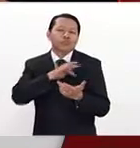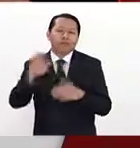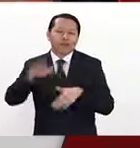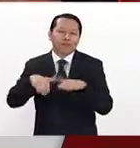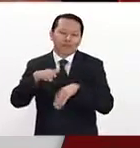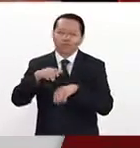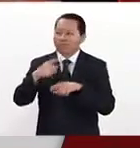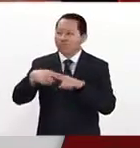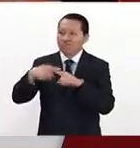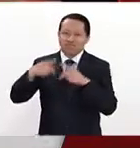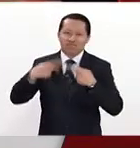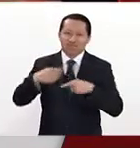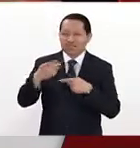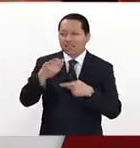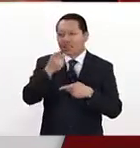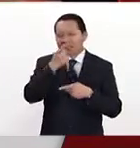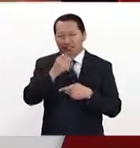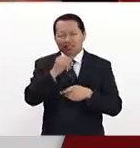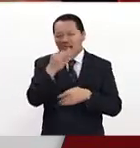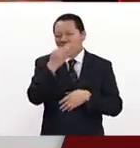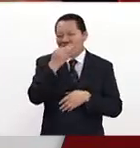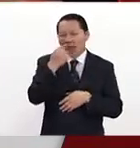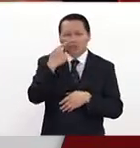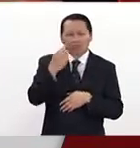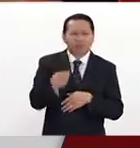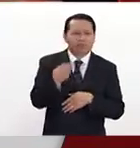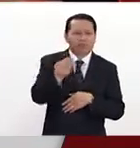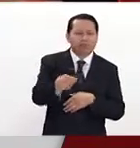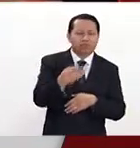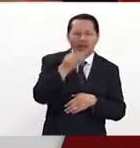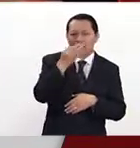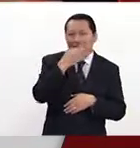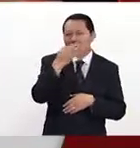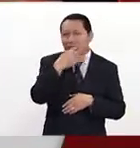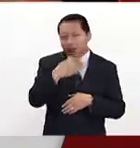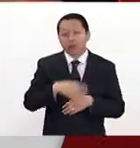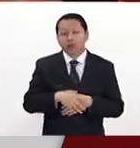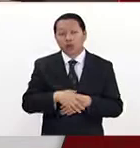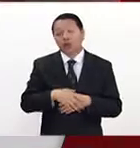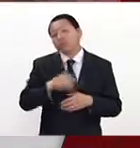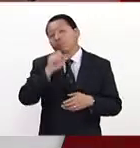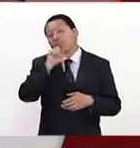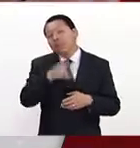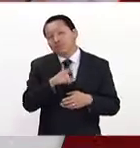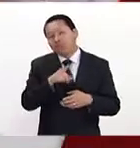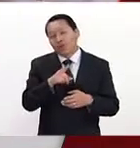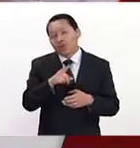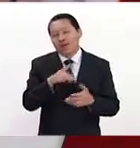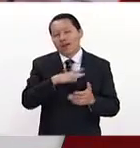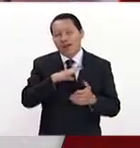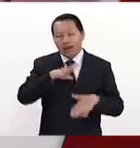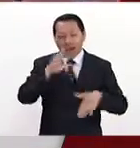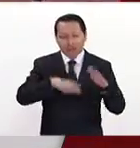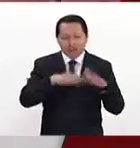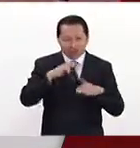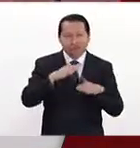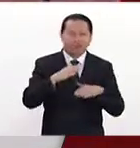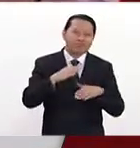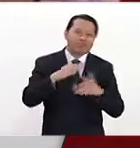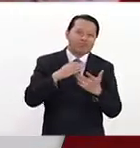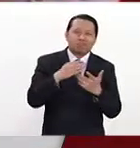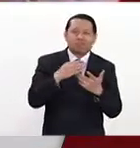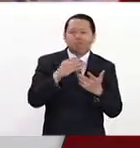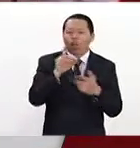prescripción inadecuada. En ocasiones, la prescripción es adecuada, pero la dosis es insuficiente o el tiempo no es el